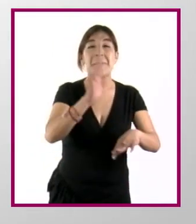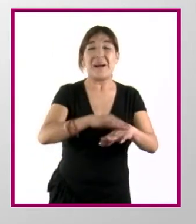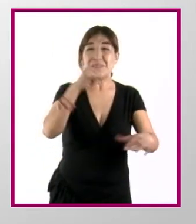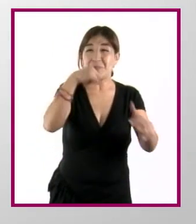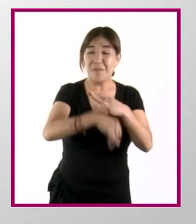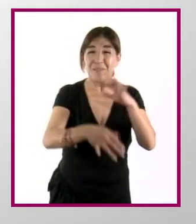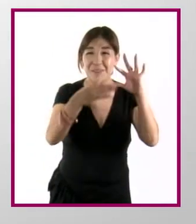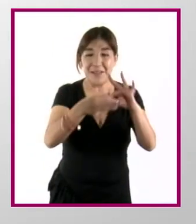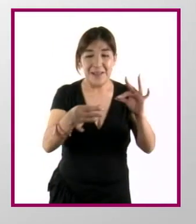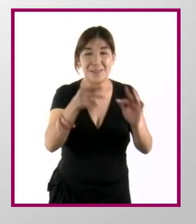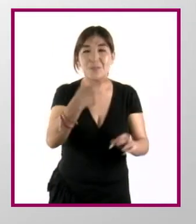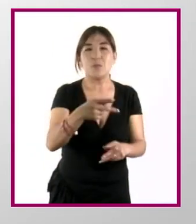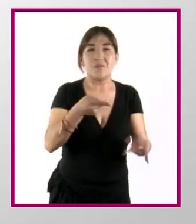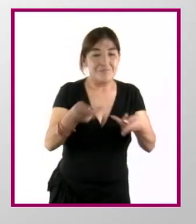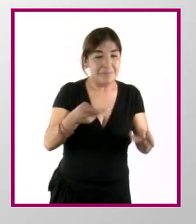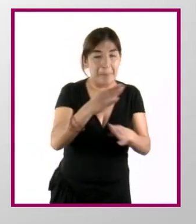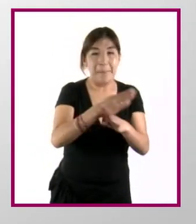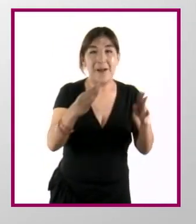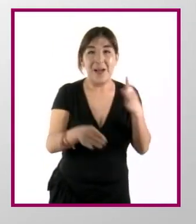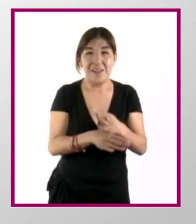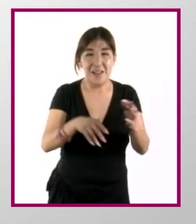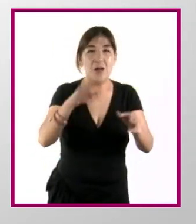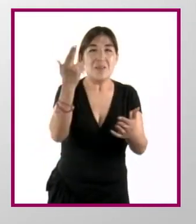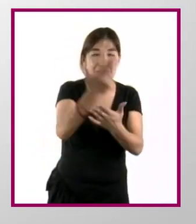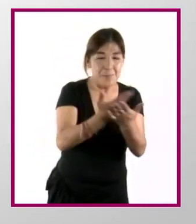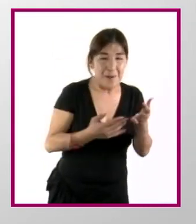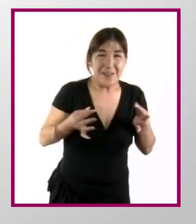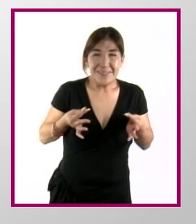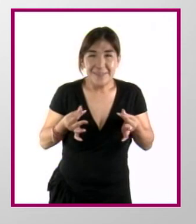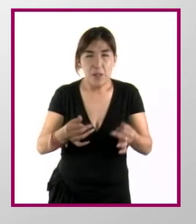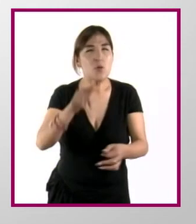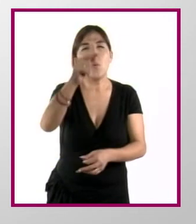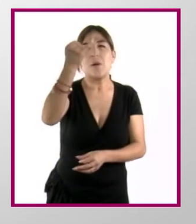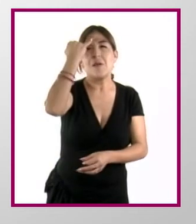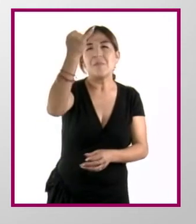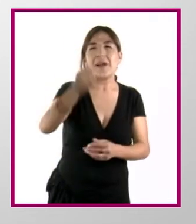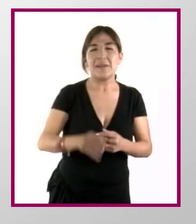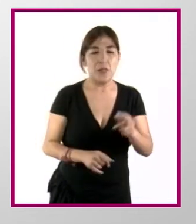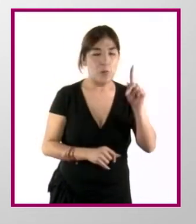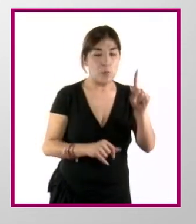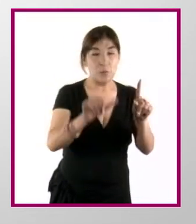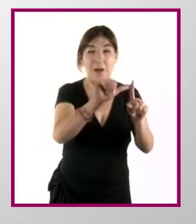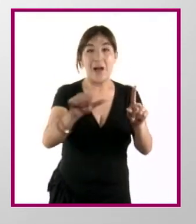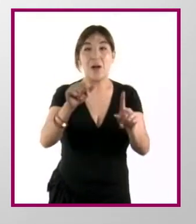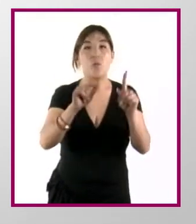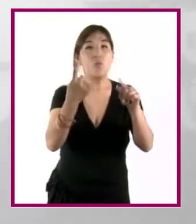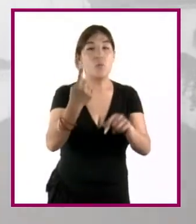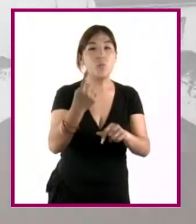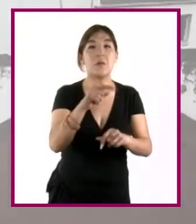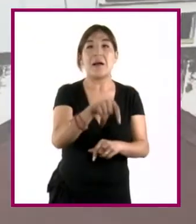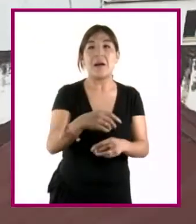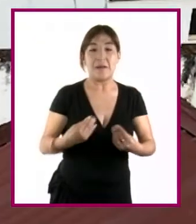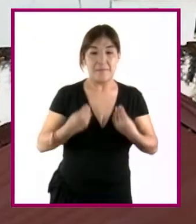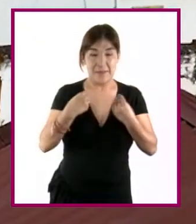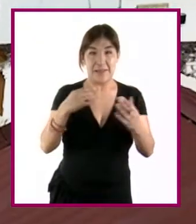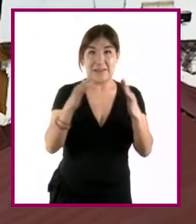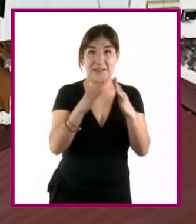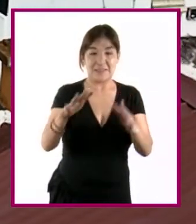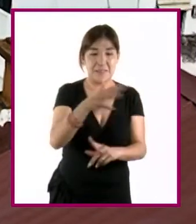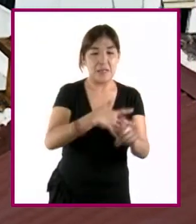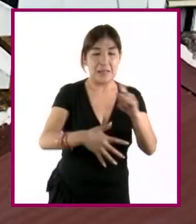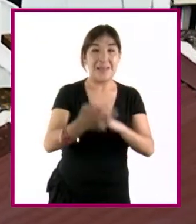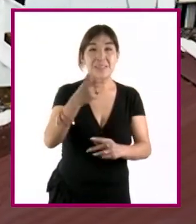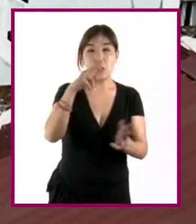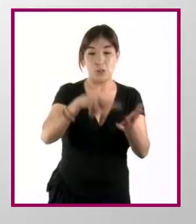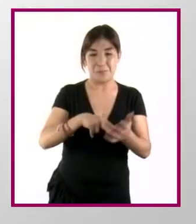de alguno de los materiales. ¿Puedes imaginarte la utilidad de un plano de escala uno a uno de una vivienda? En 2008, tras